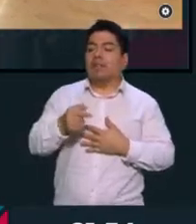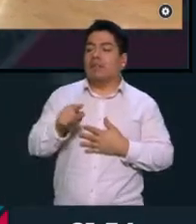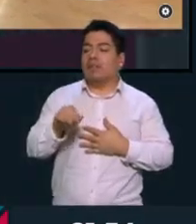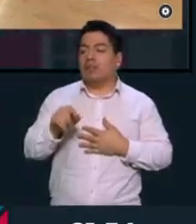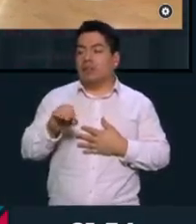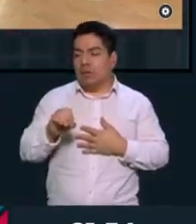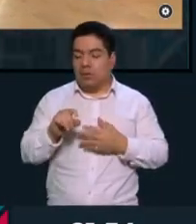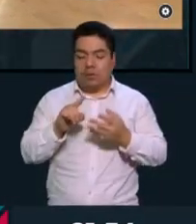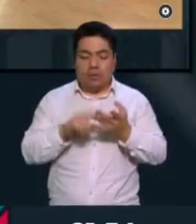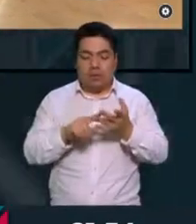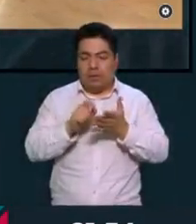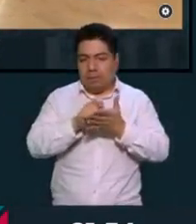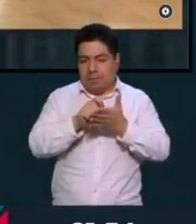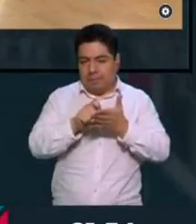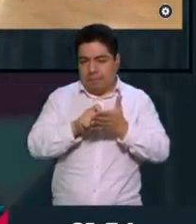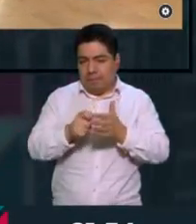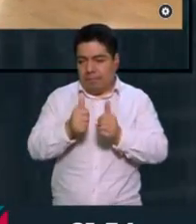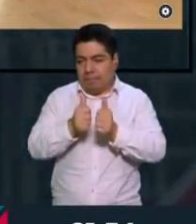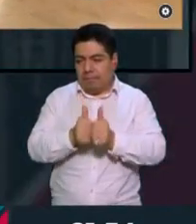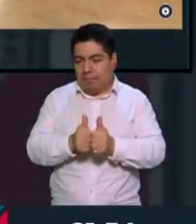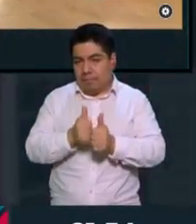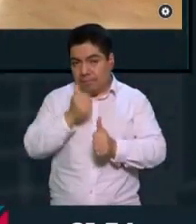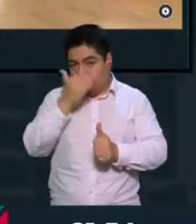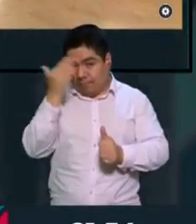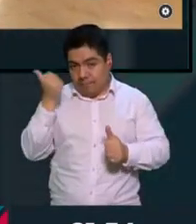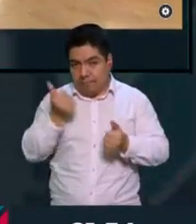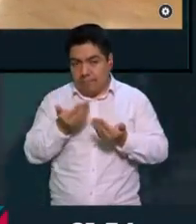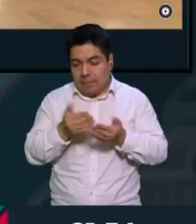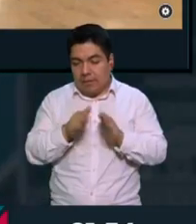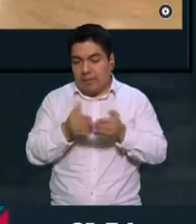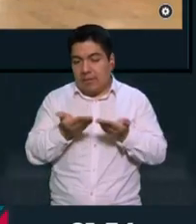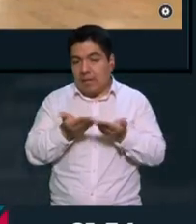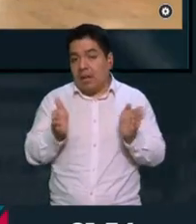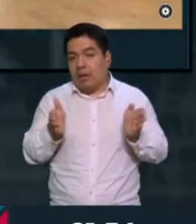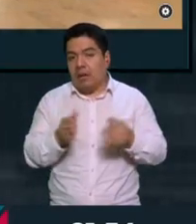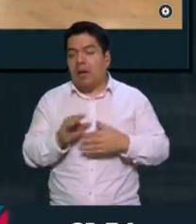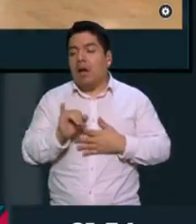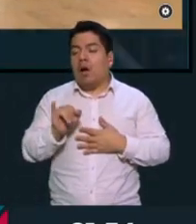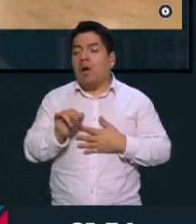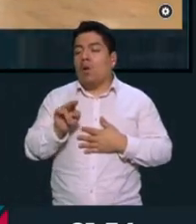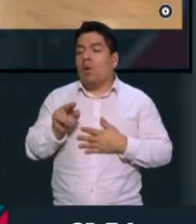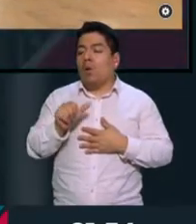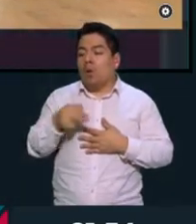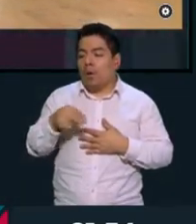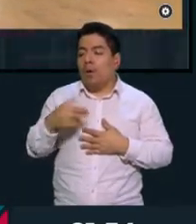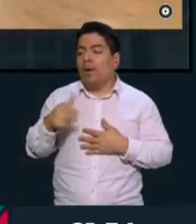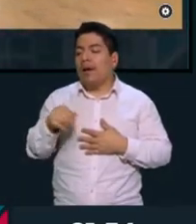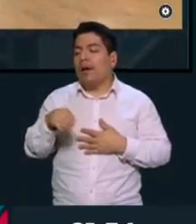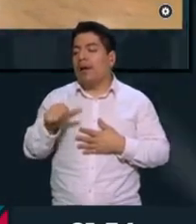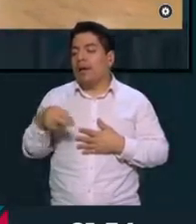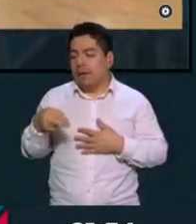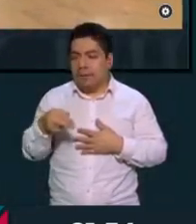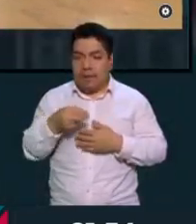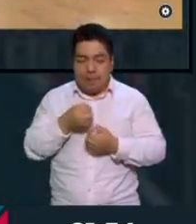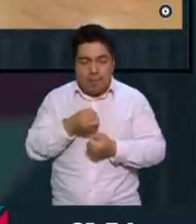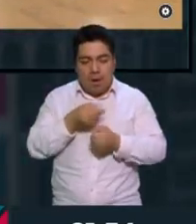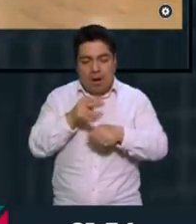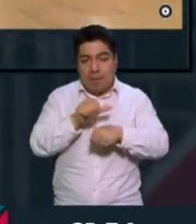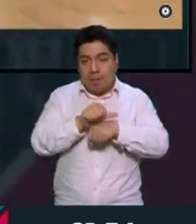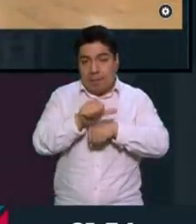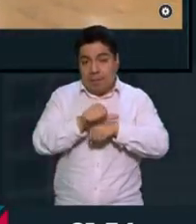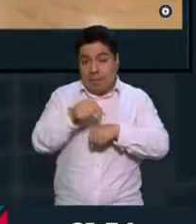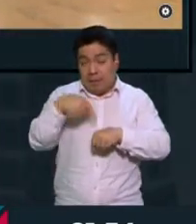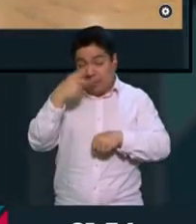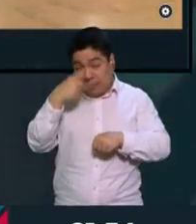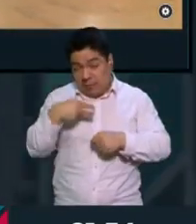manuscrito. Bueno, no sabemos si eso lo han abierto, ¿no? Juan Gelman, que es un escritor, un poeta argentino que vivió